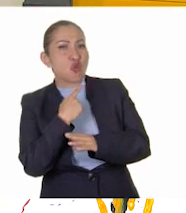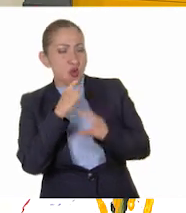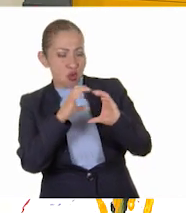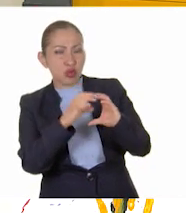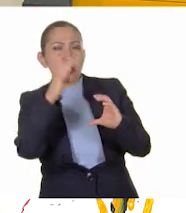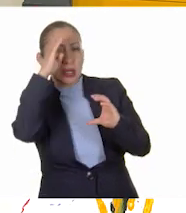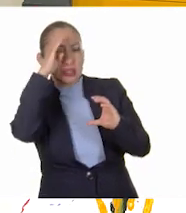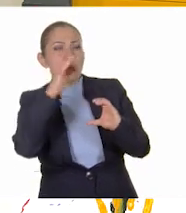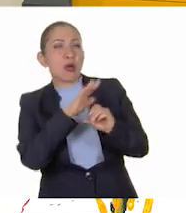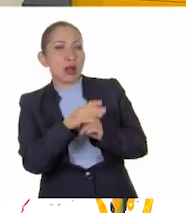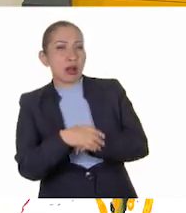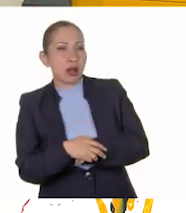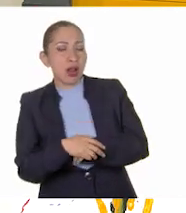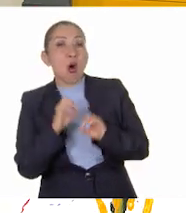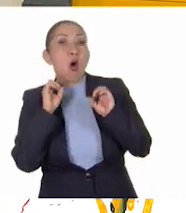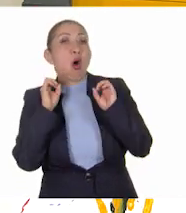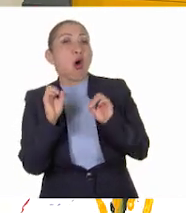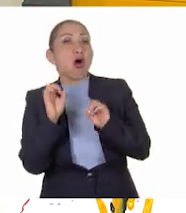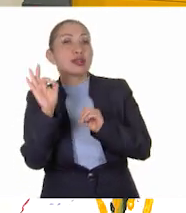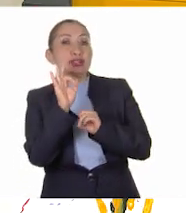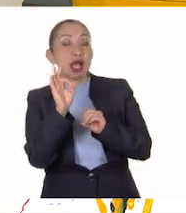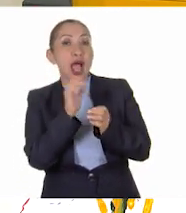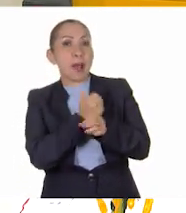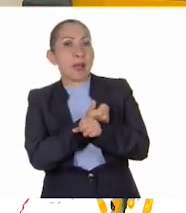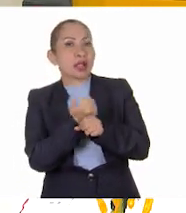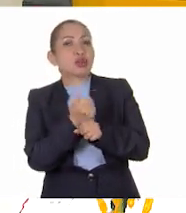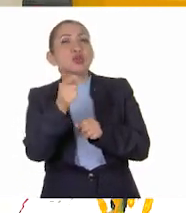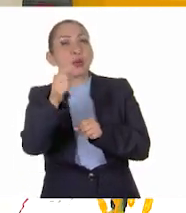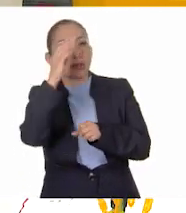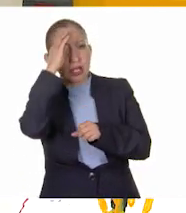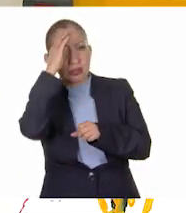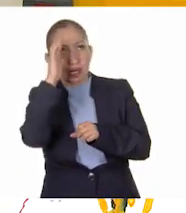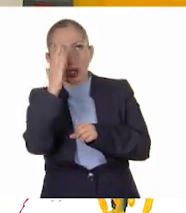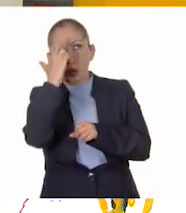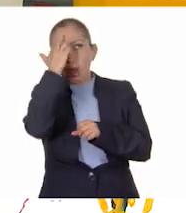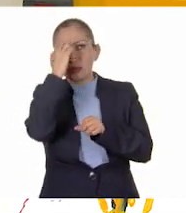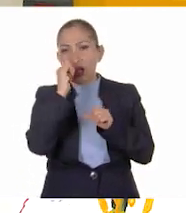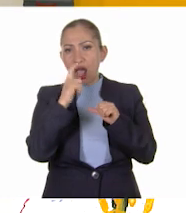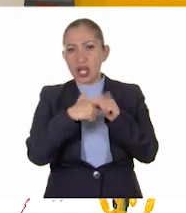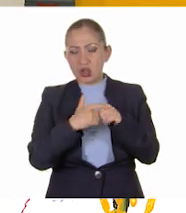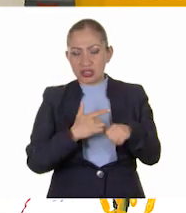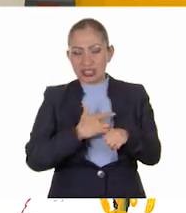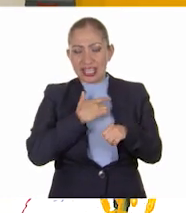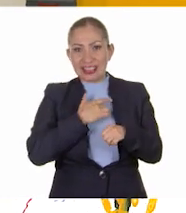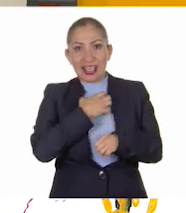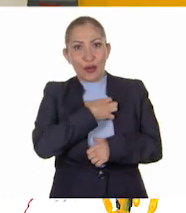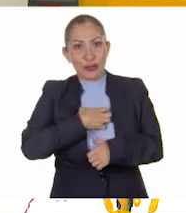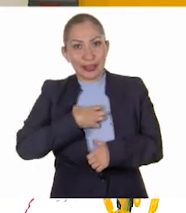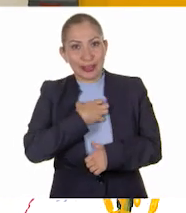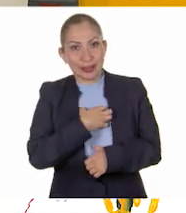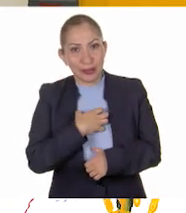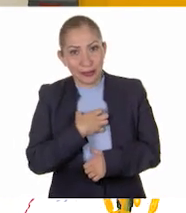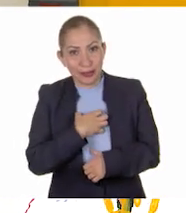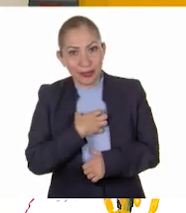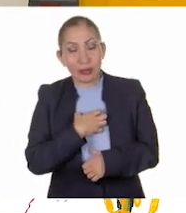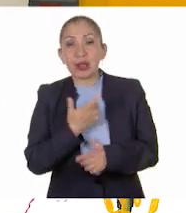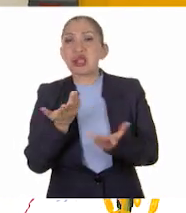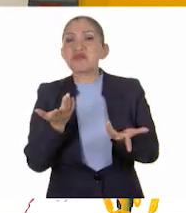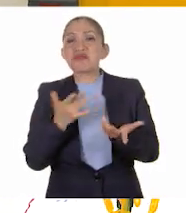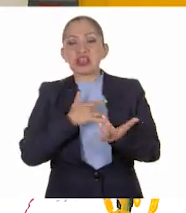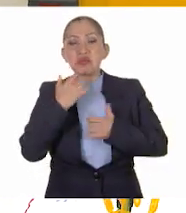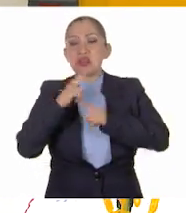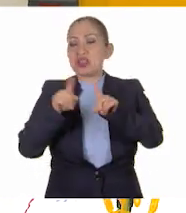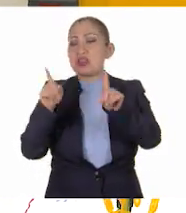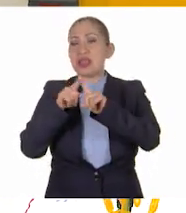¿en qué pensaron? O mejor aún, en el color amarillo. ¿Recordaron algo que les causa mucha alegría? Porque a lo mejor sentimos